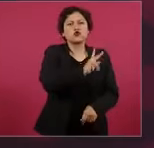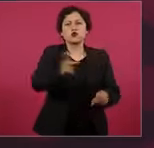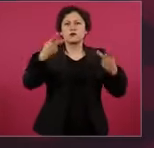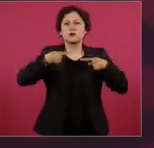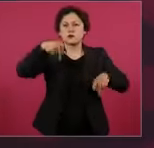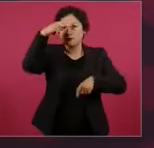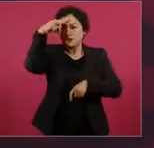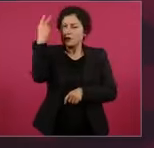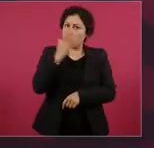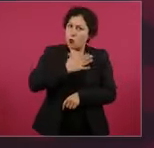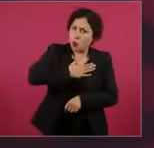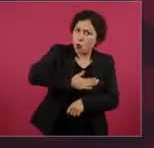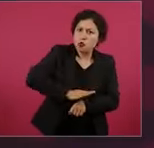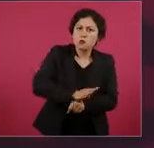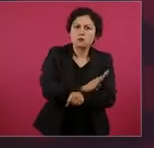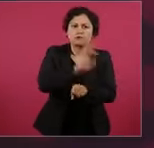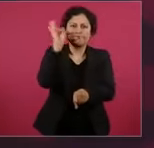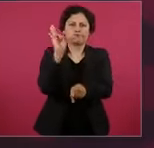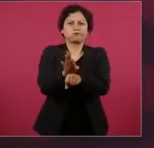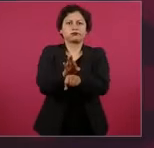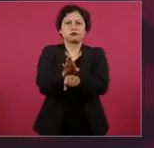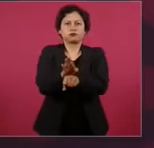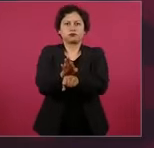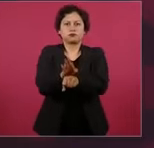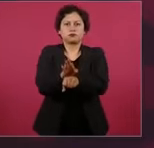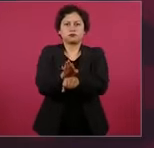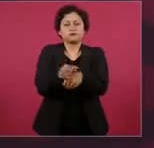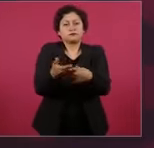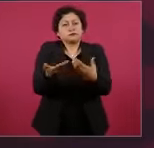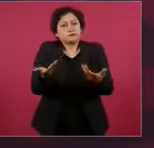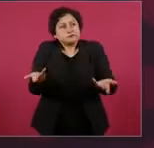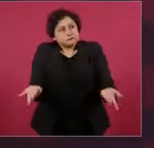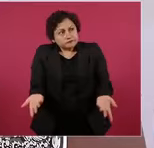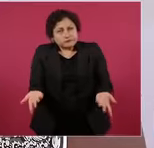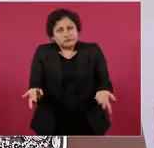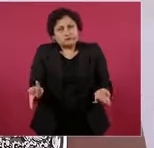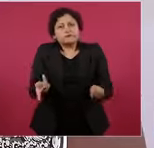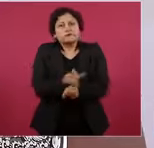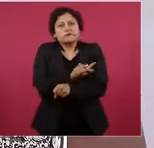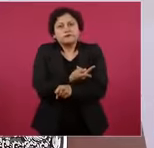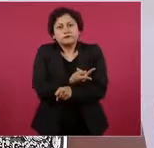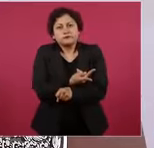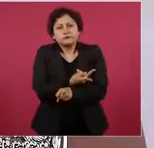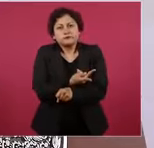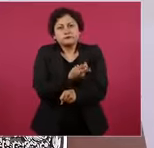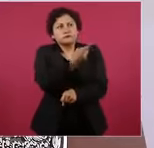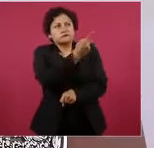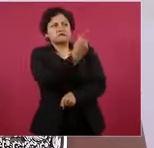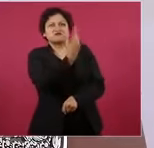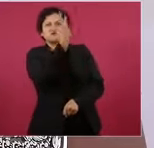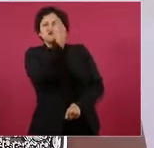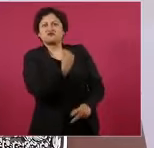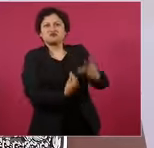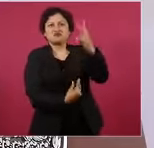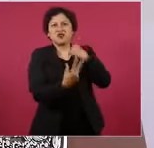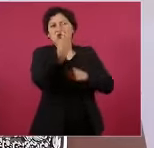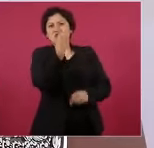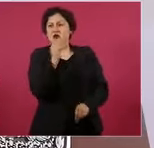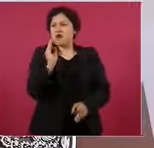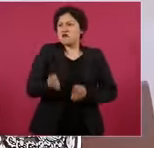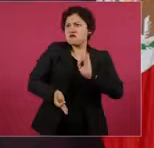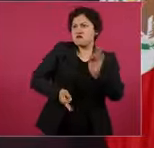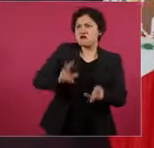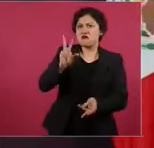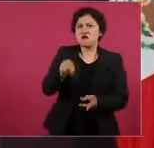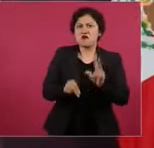resulta que se oponen, pero no sólo los legisladores,